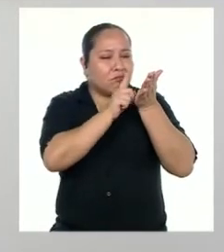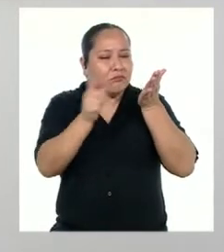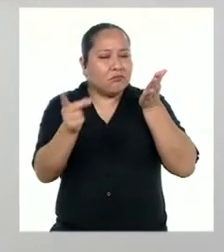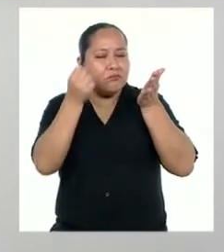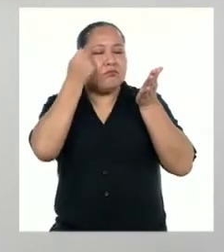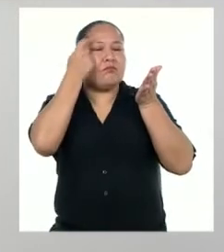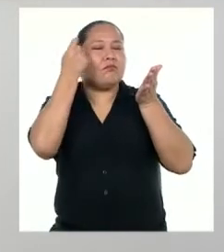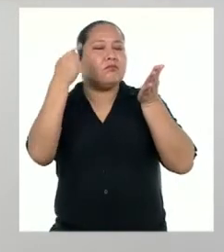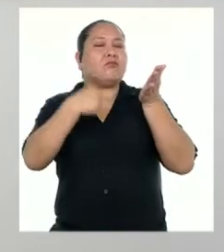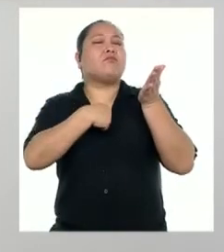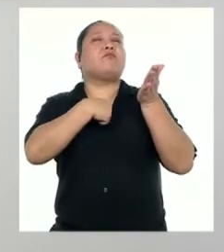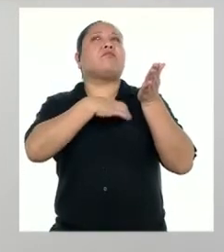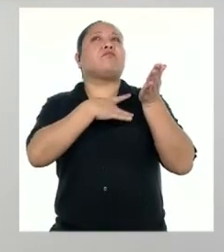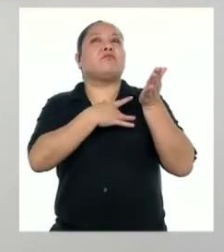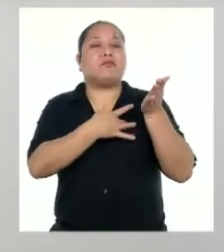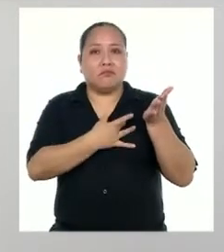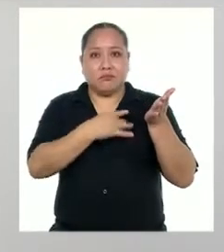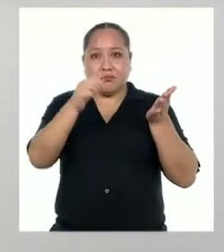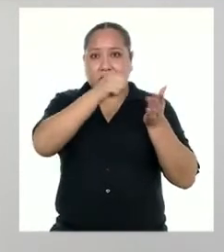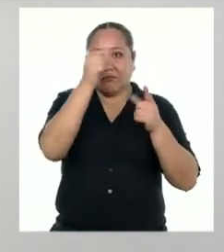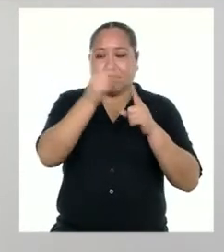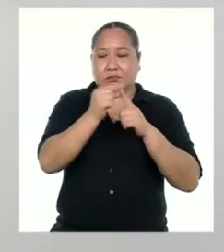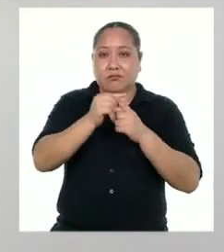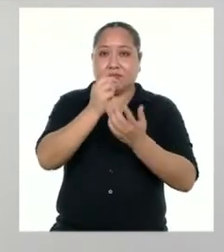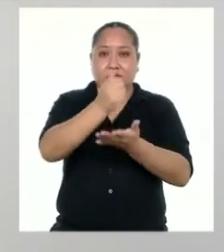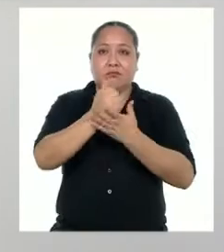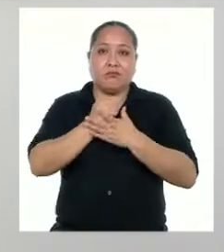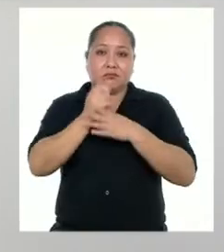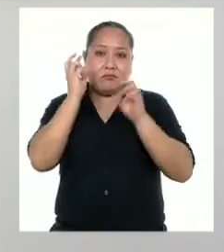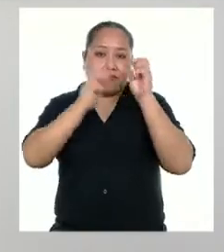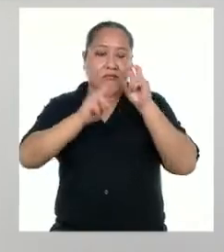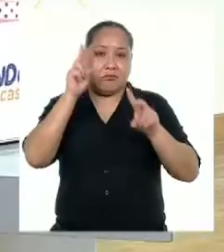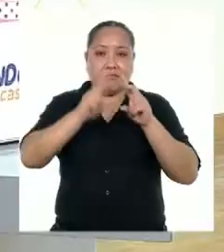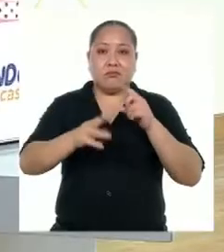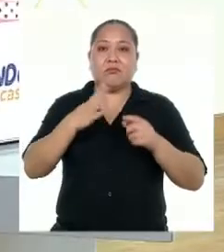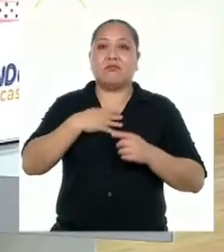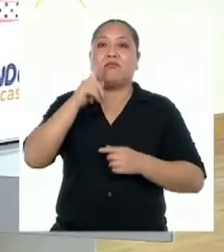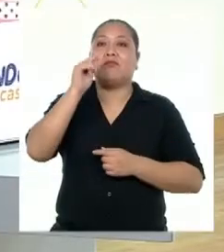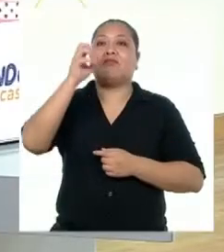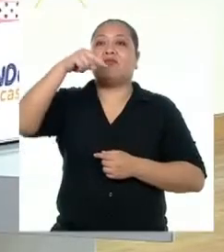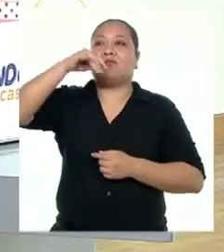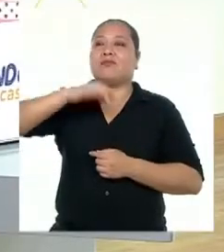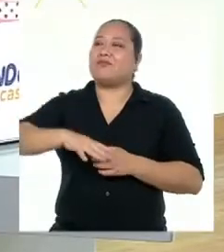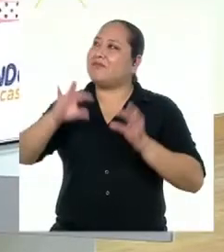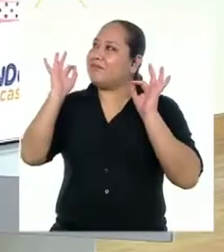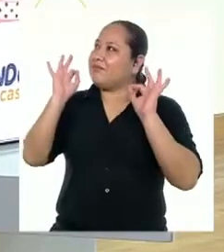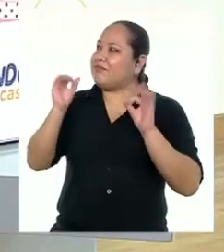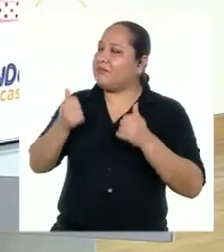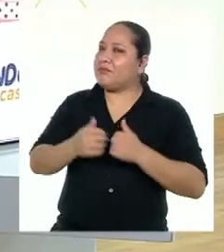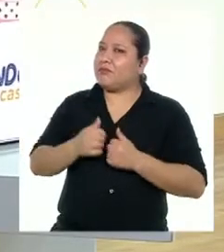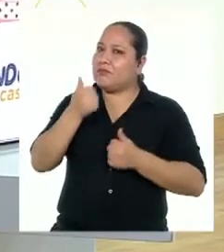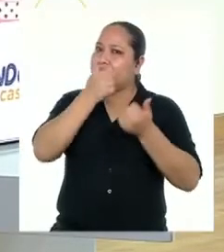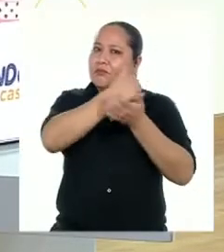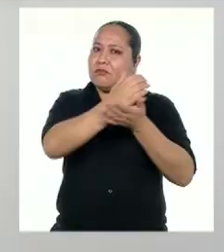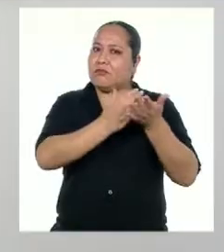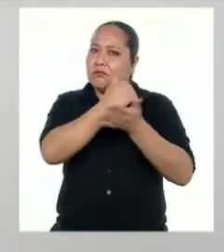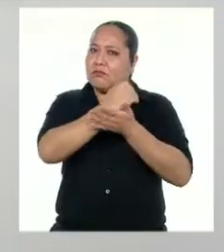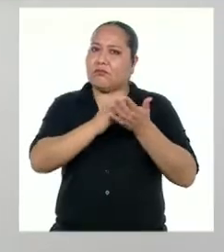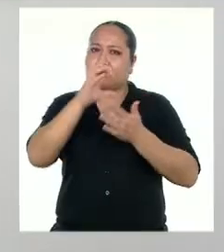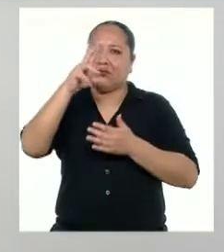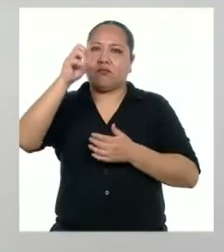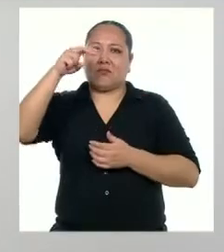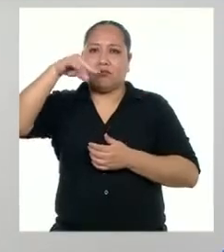ellos. En otras palabras, me ayudará a definir mi tono. ¡Genial! ¿Y qué hay de las partes de la crónica?